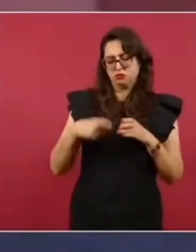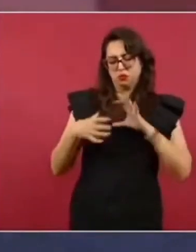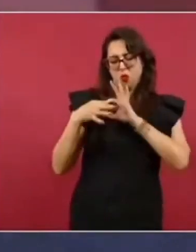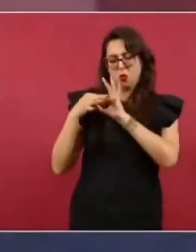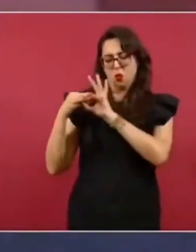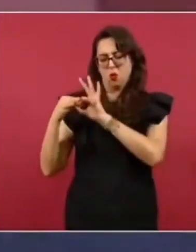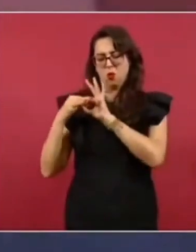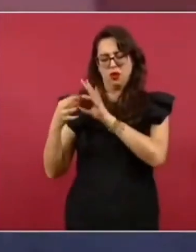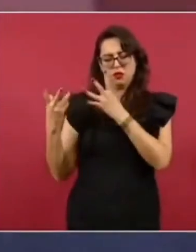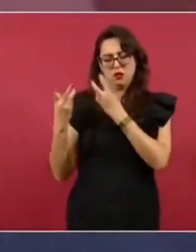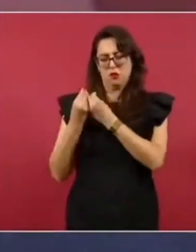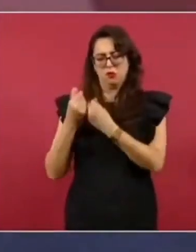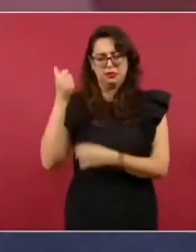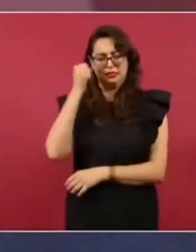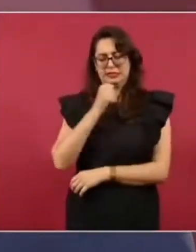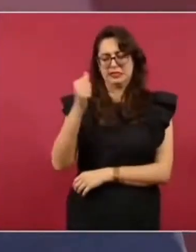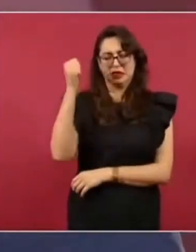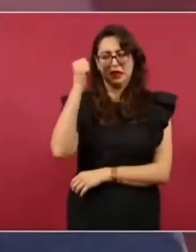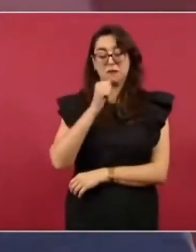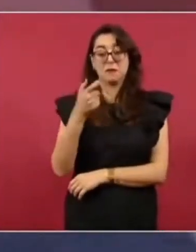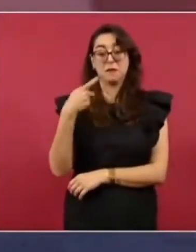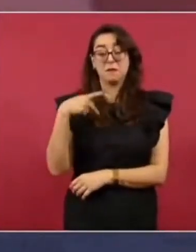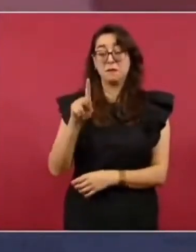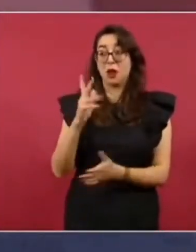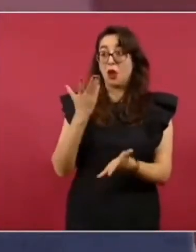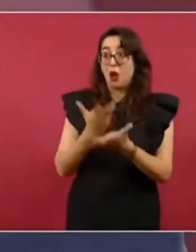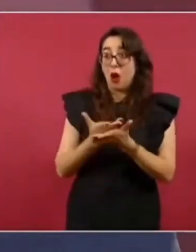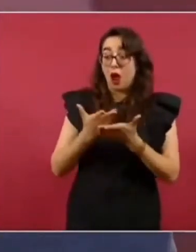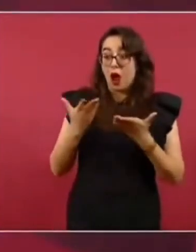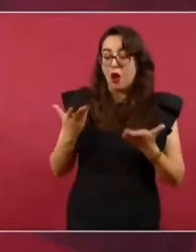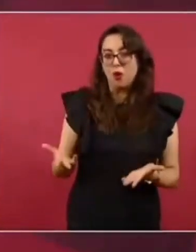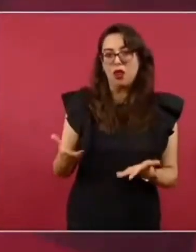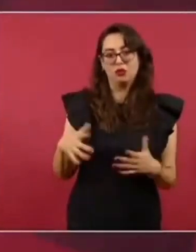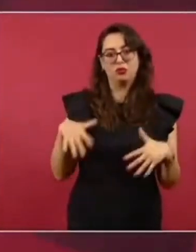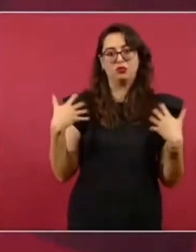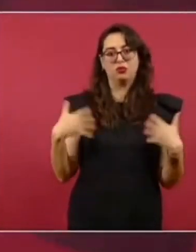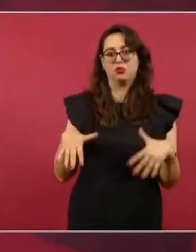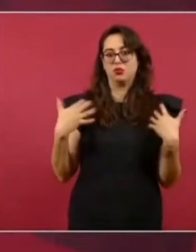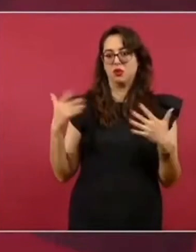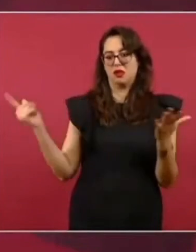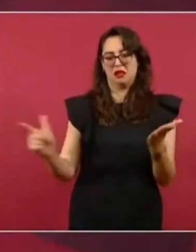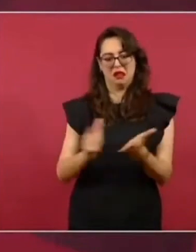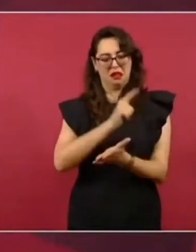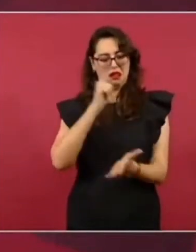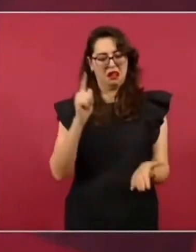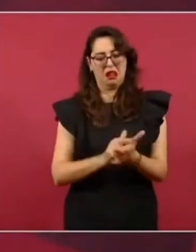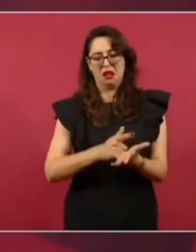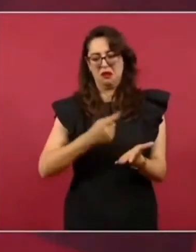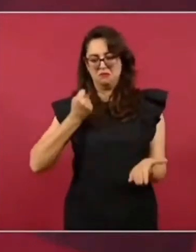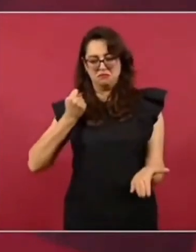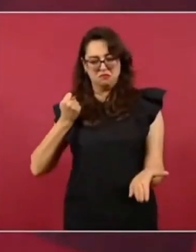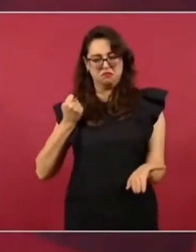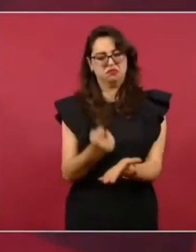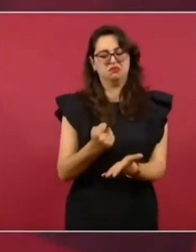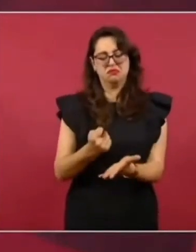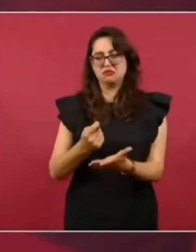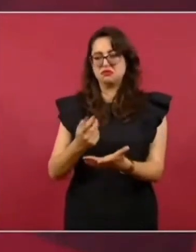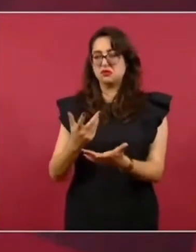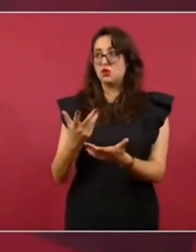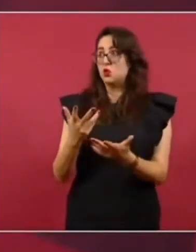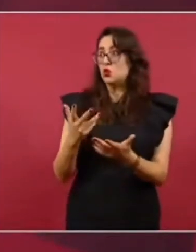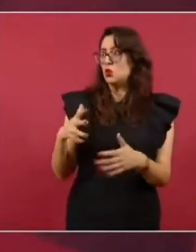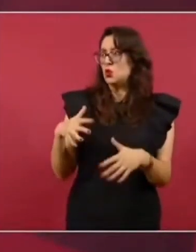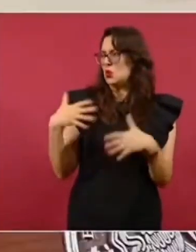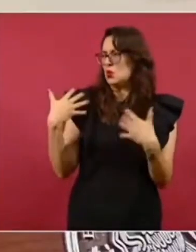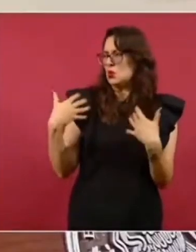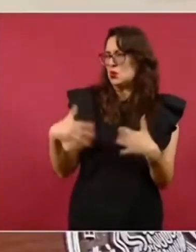están manera descarada. Están al servicio de